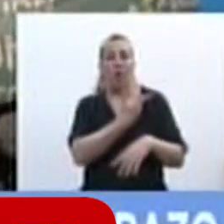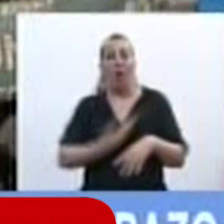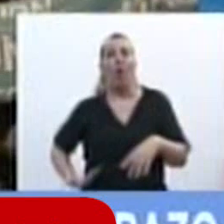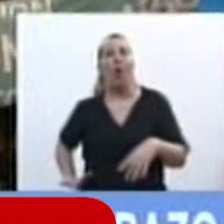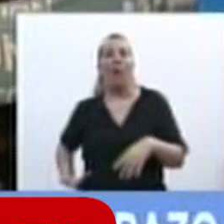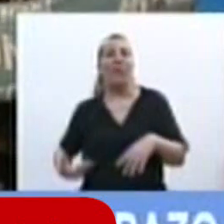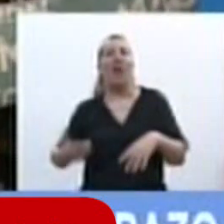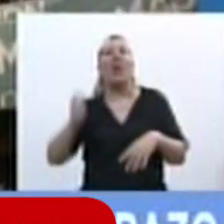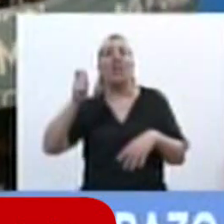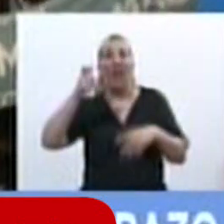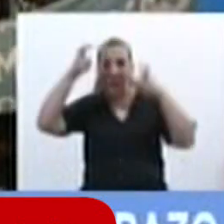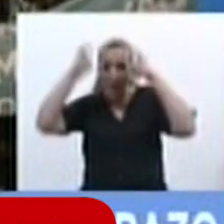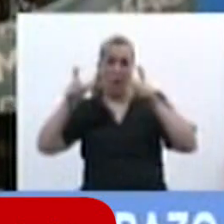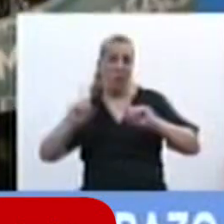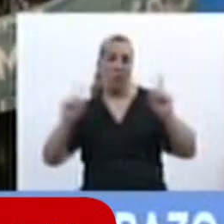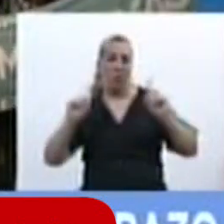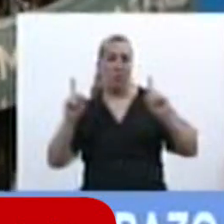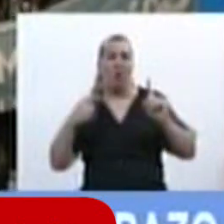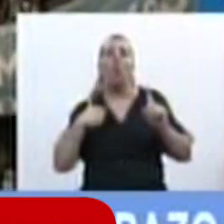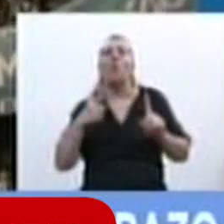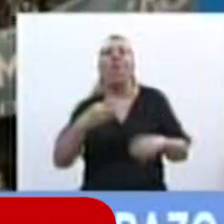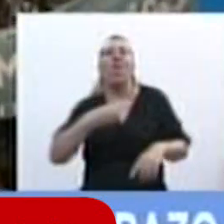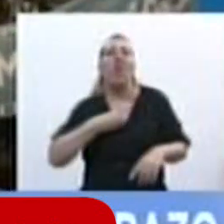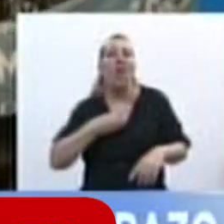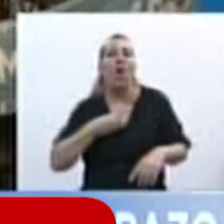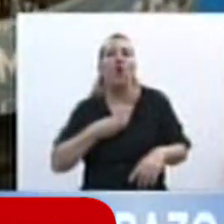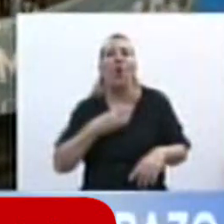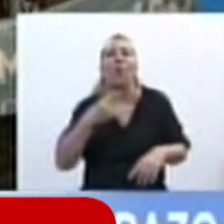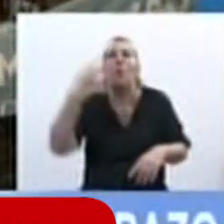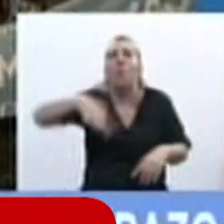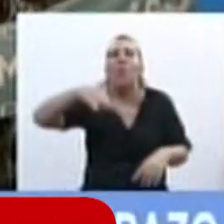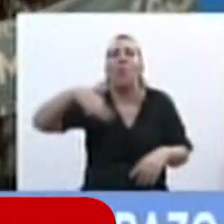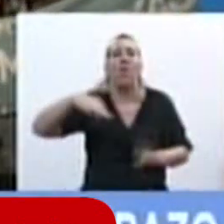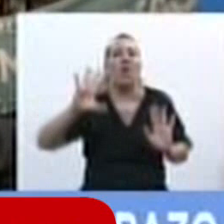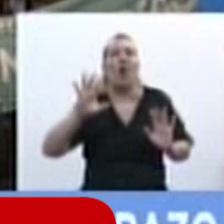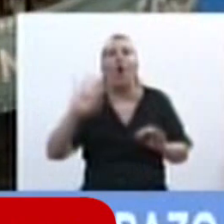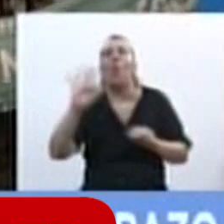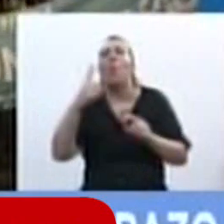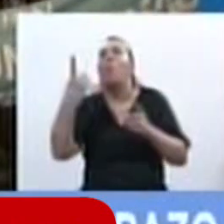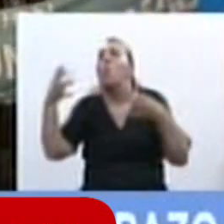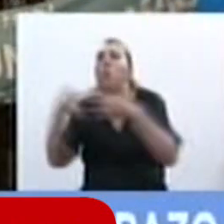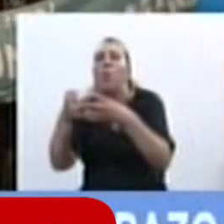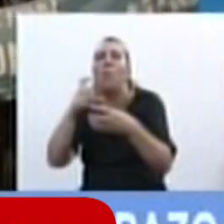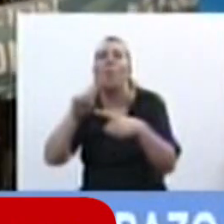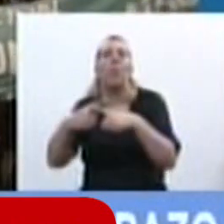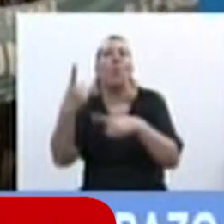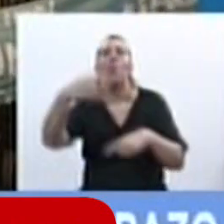porque no tenemos religiones únicas o partidos políticos únicos.